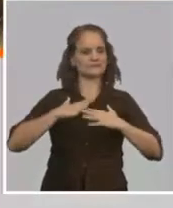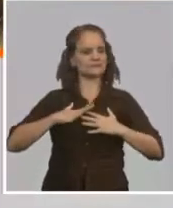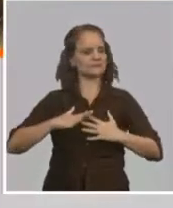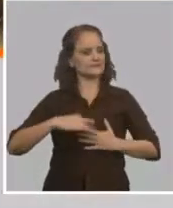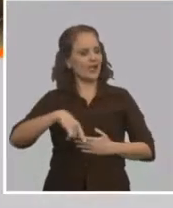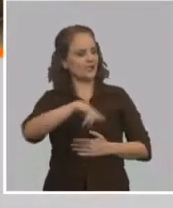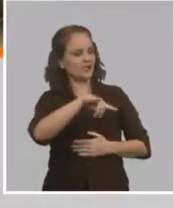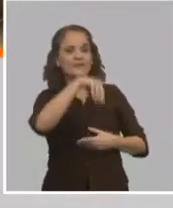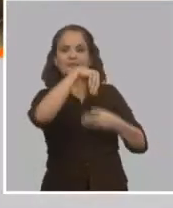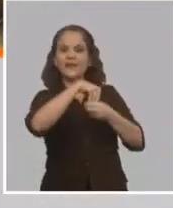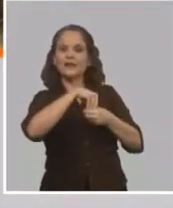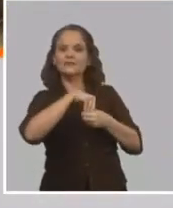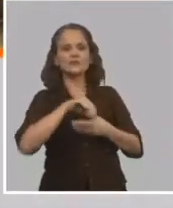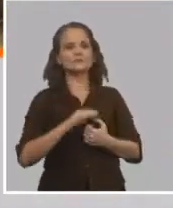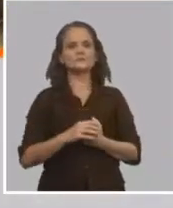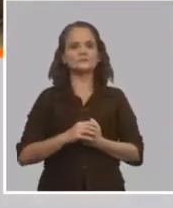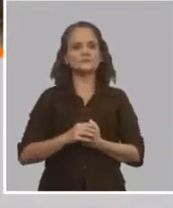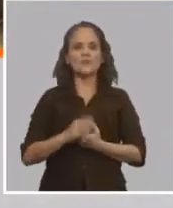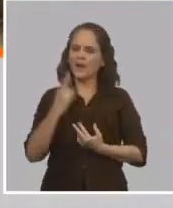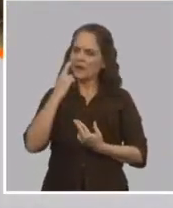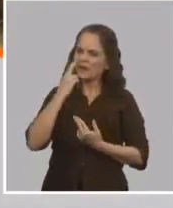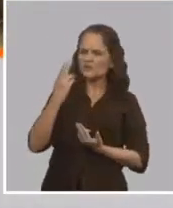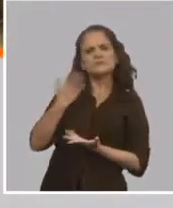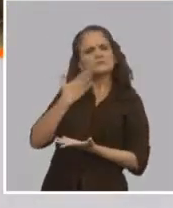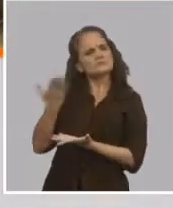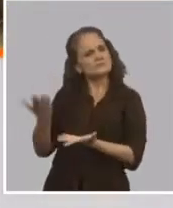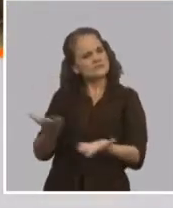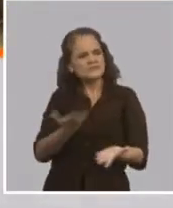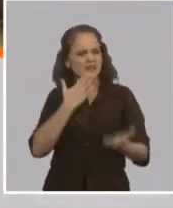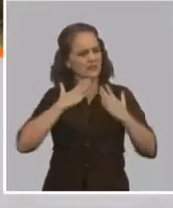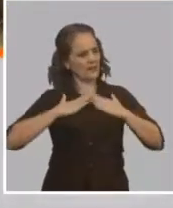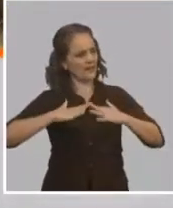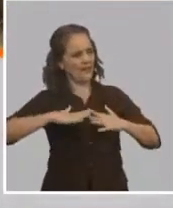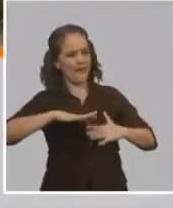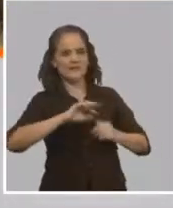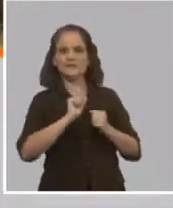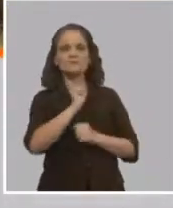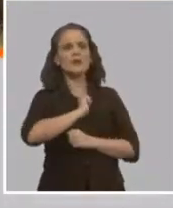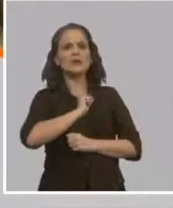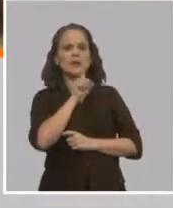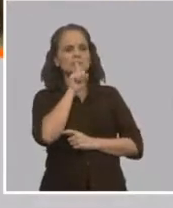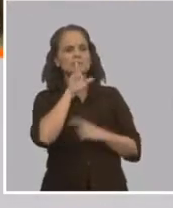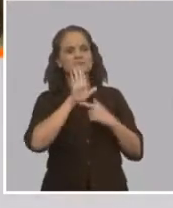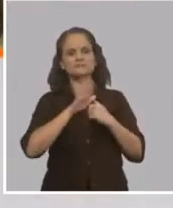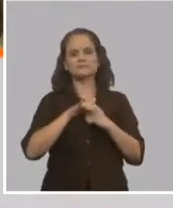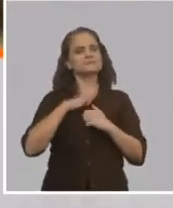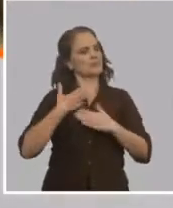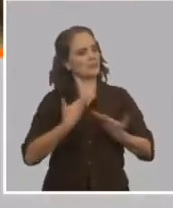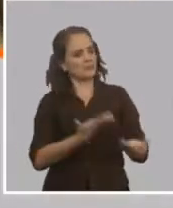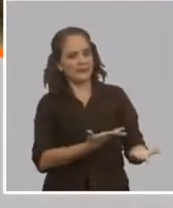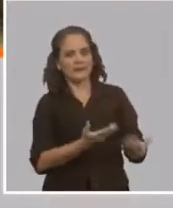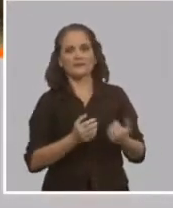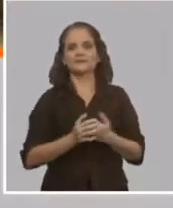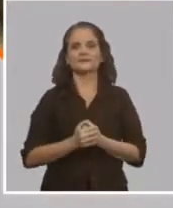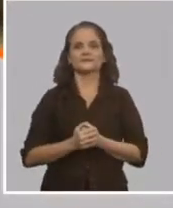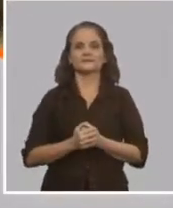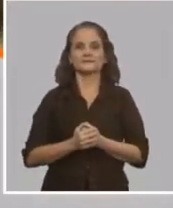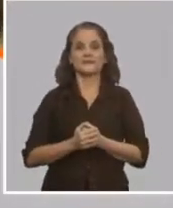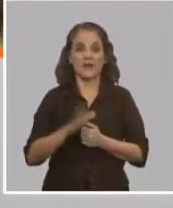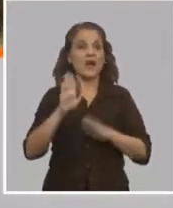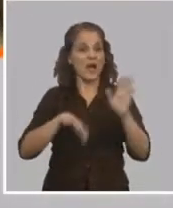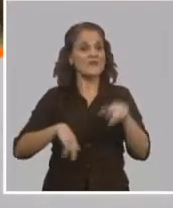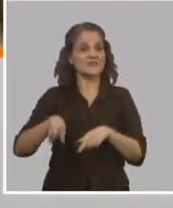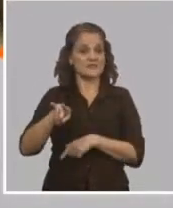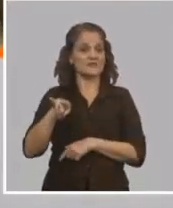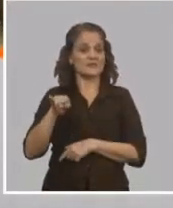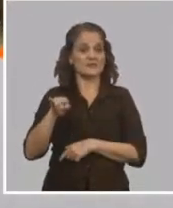reconocimiento a su cansancio, a su silencio a veces. Casi siempre al llegar